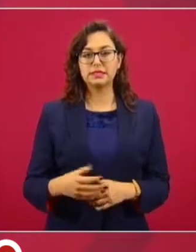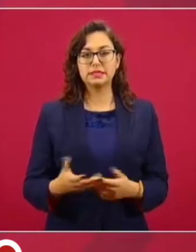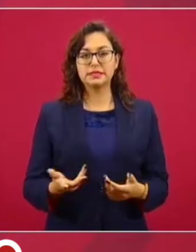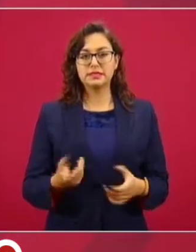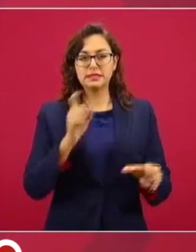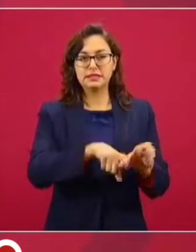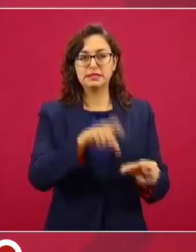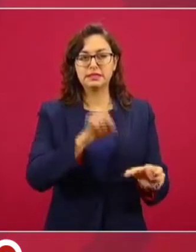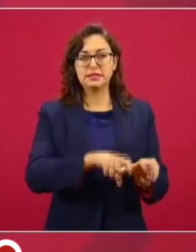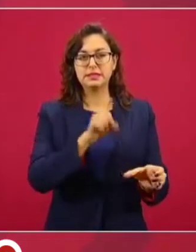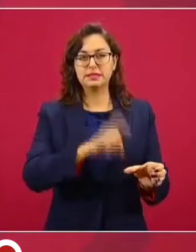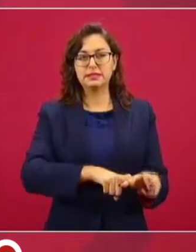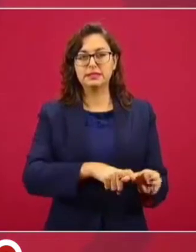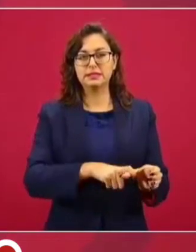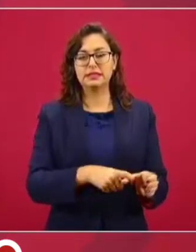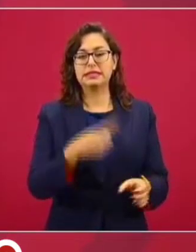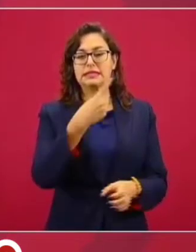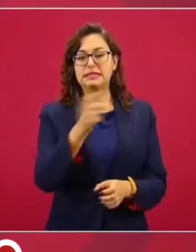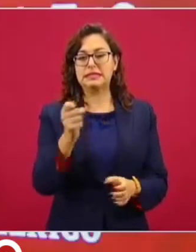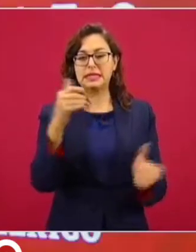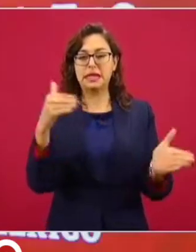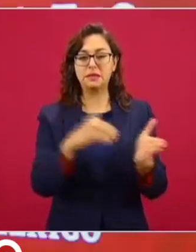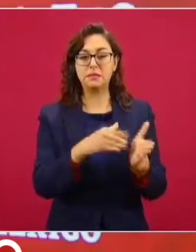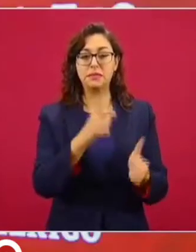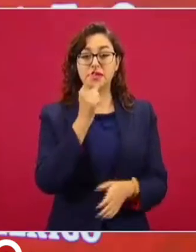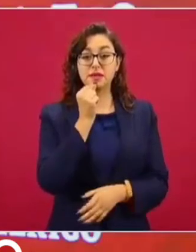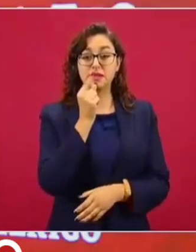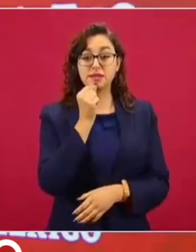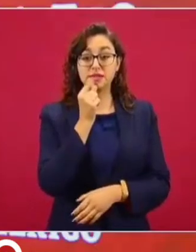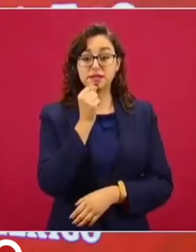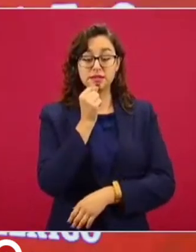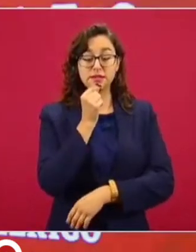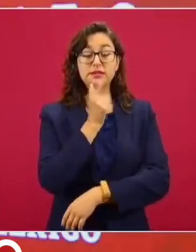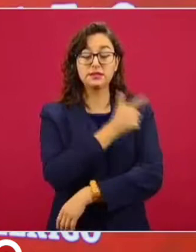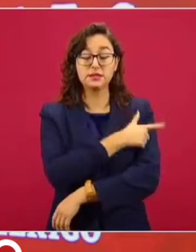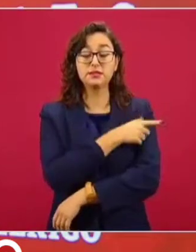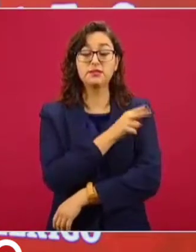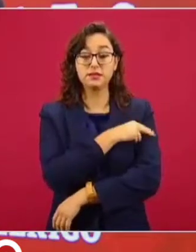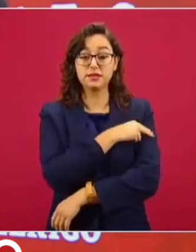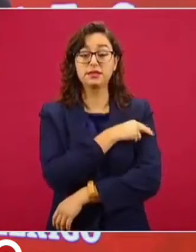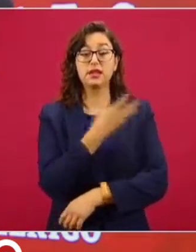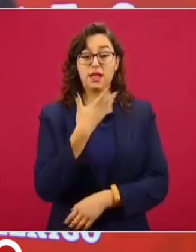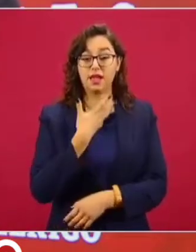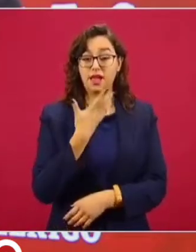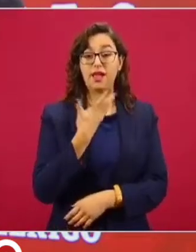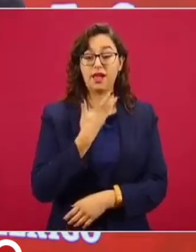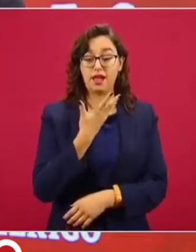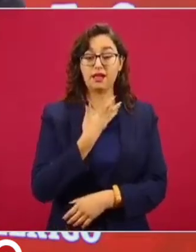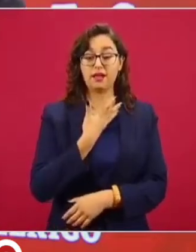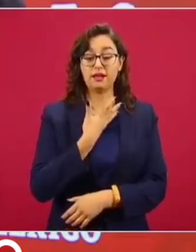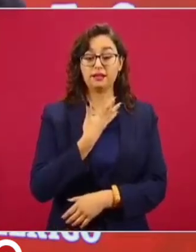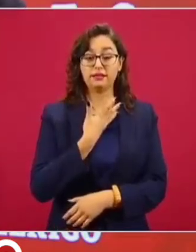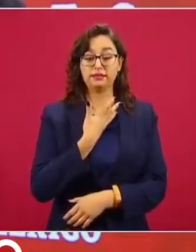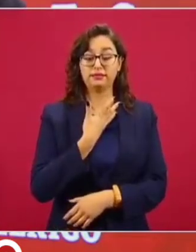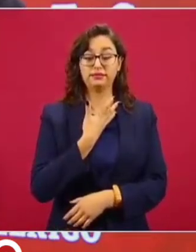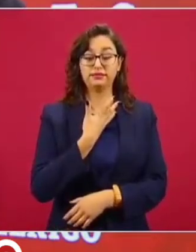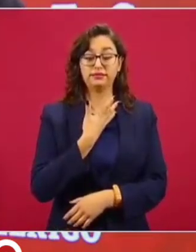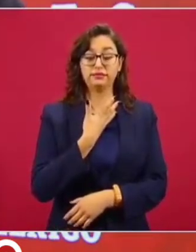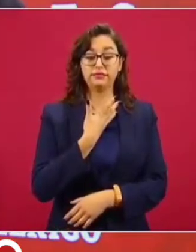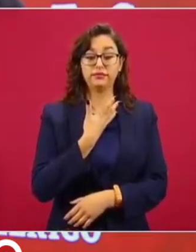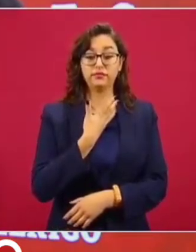elementos, la Guardia, y